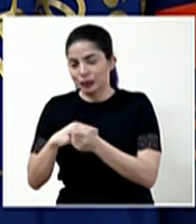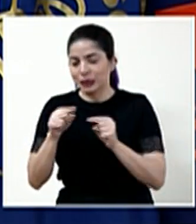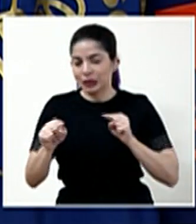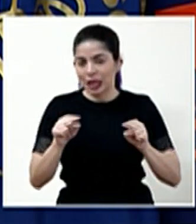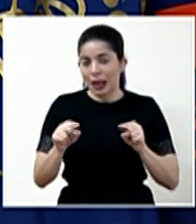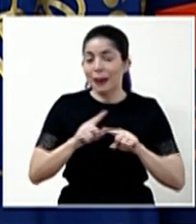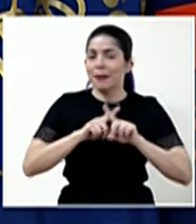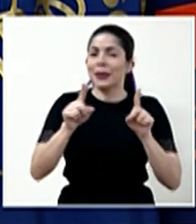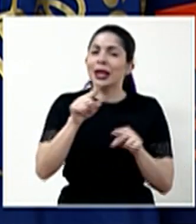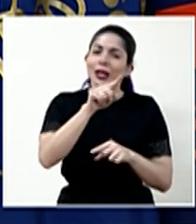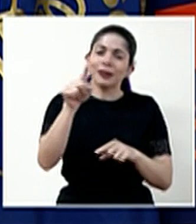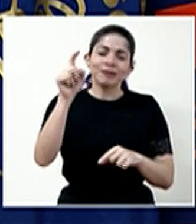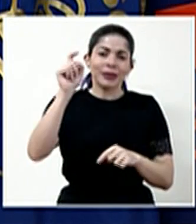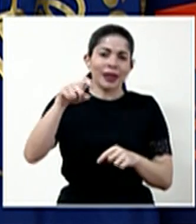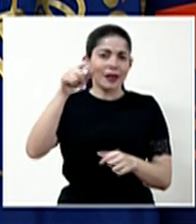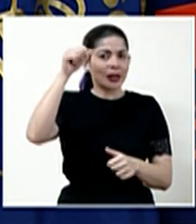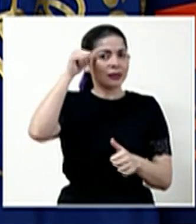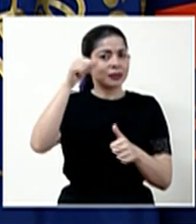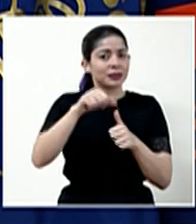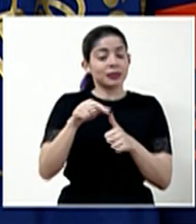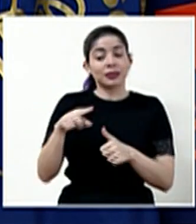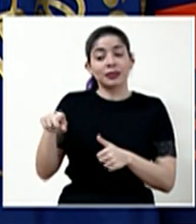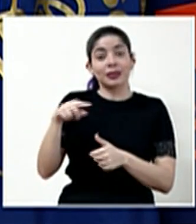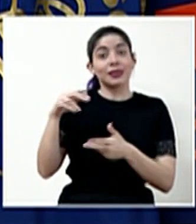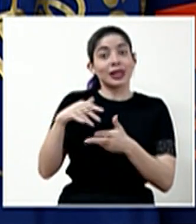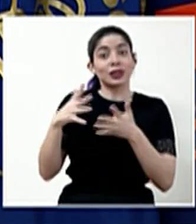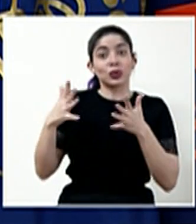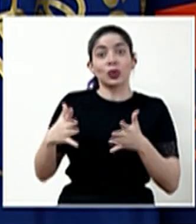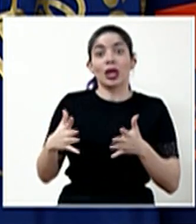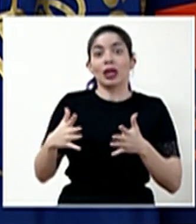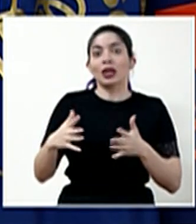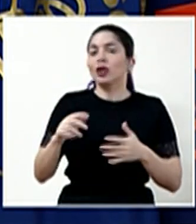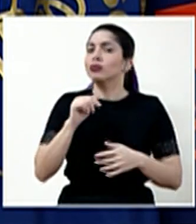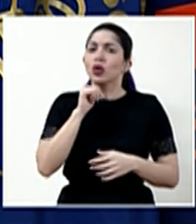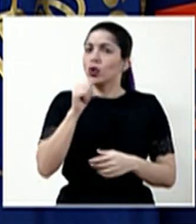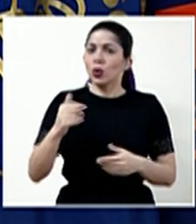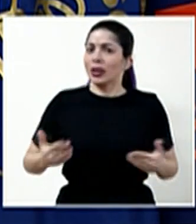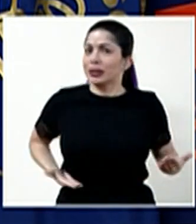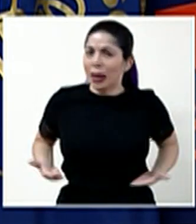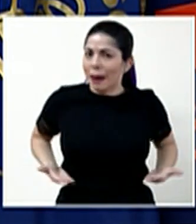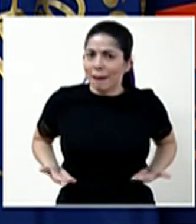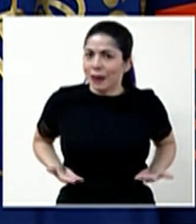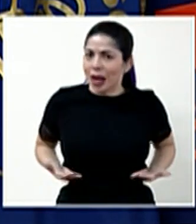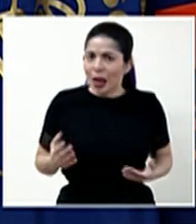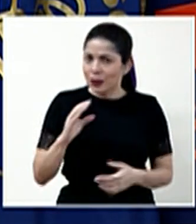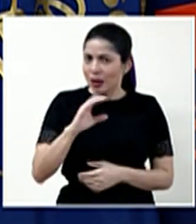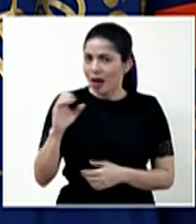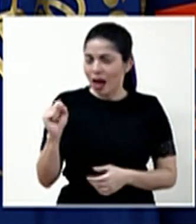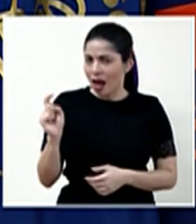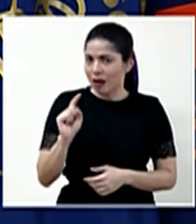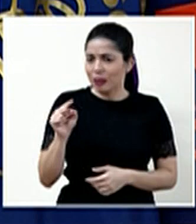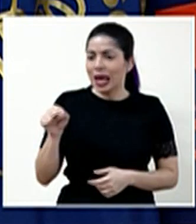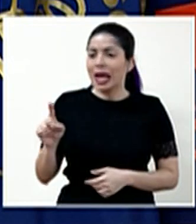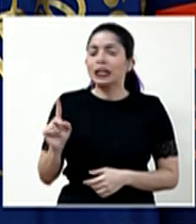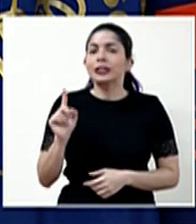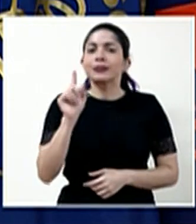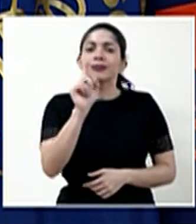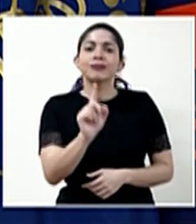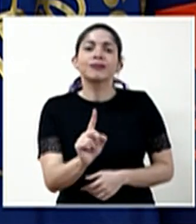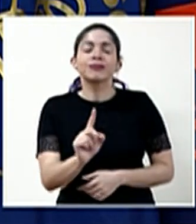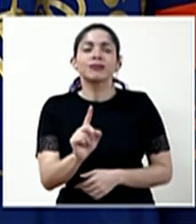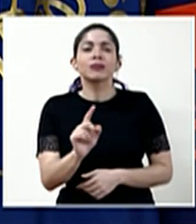Pero hay que recordar que esos estudiantes no son empleados de la Caja. Están ahí en un